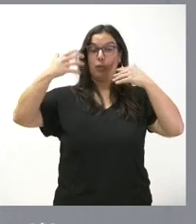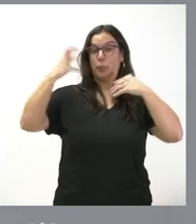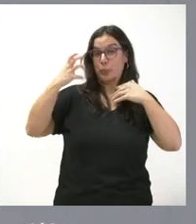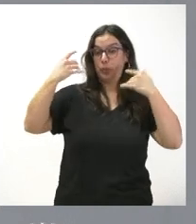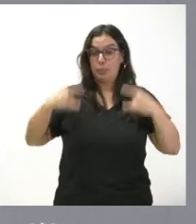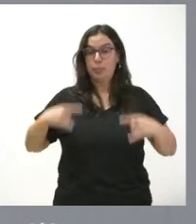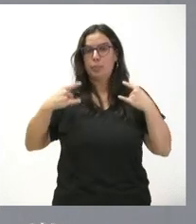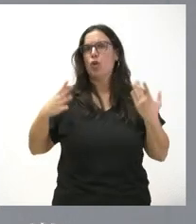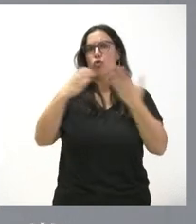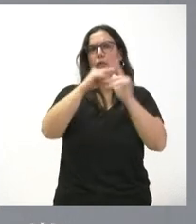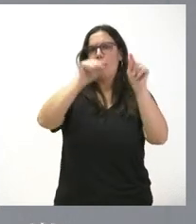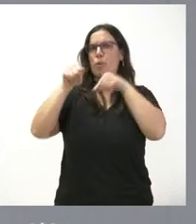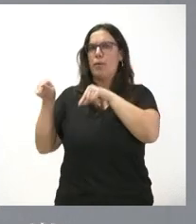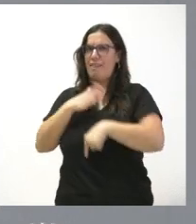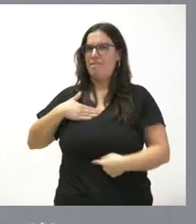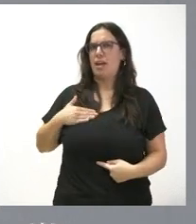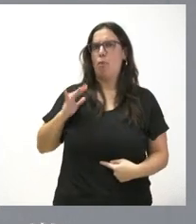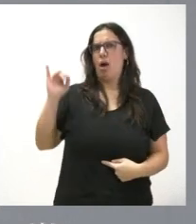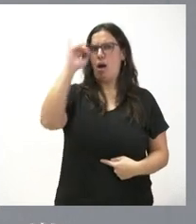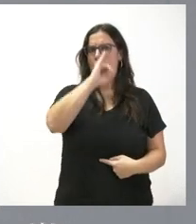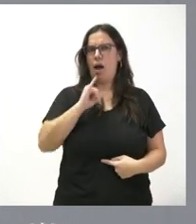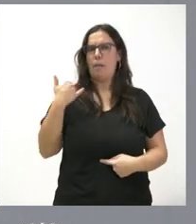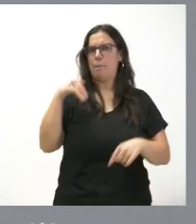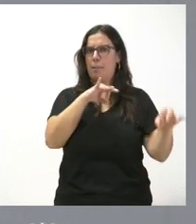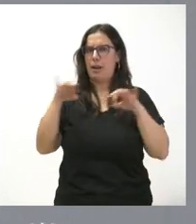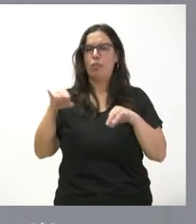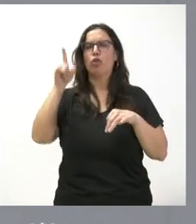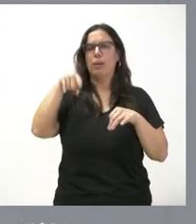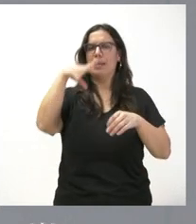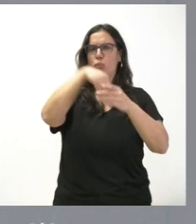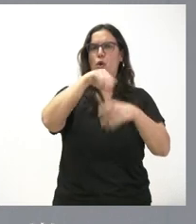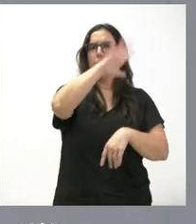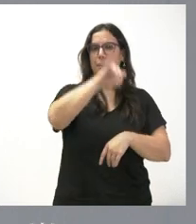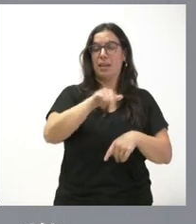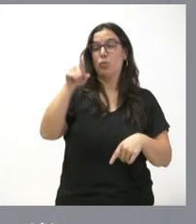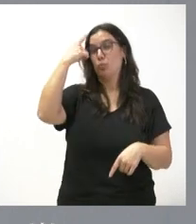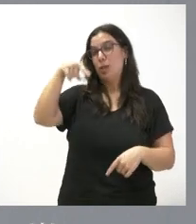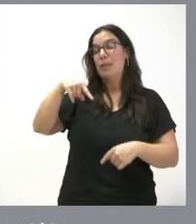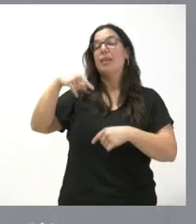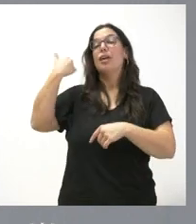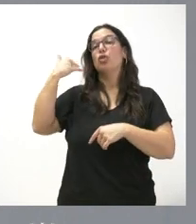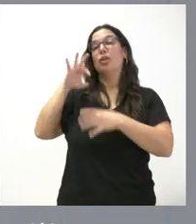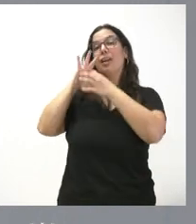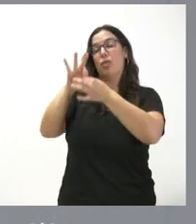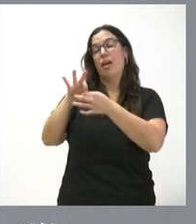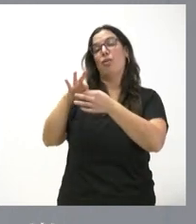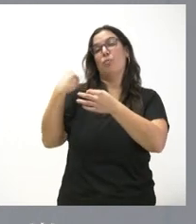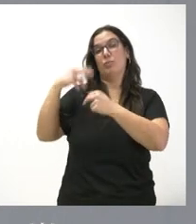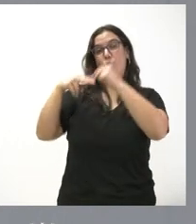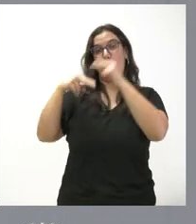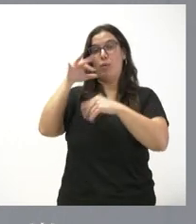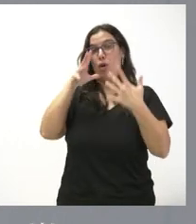lo estamos desarrollando en el caso concreto de Soria ustedes saben que está muy vinculado a la obra en el hospital Santa Bárbara